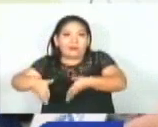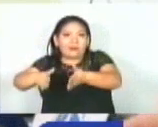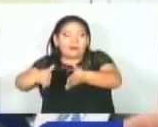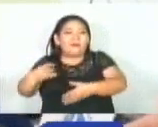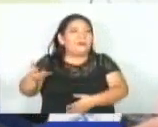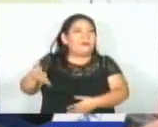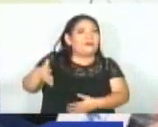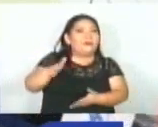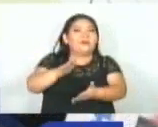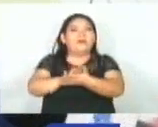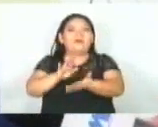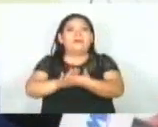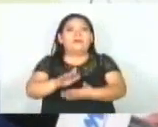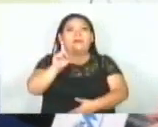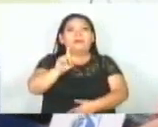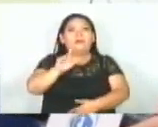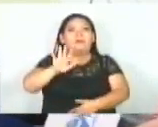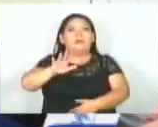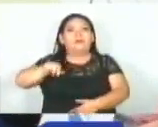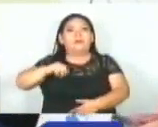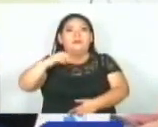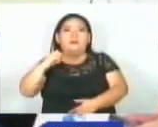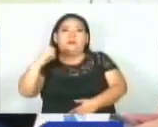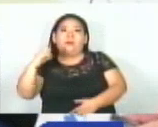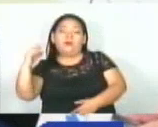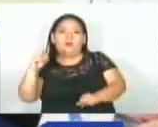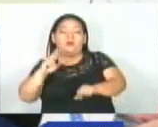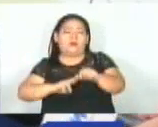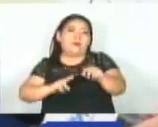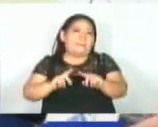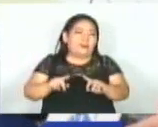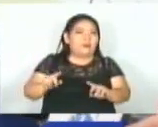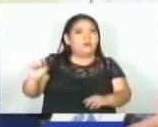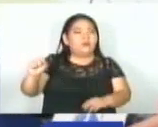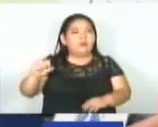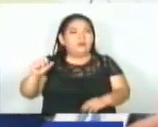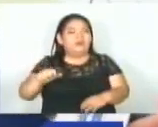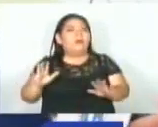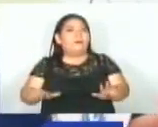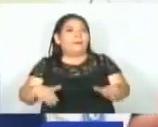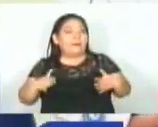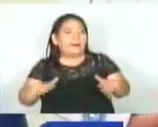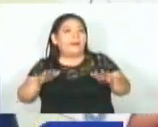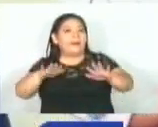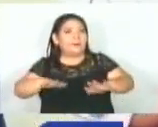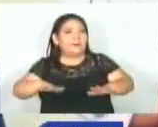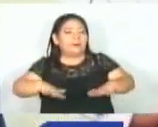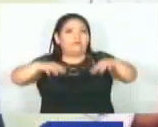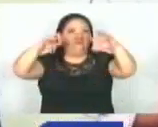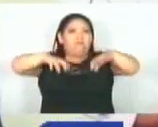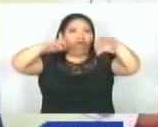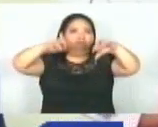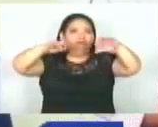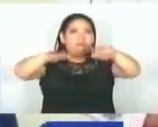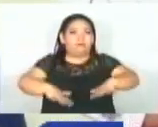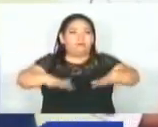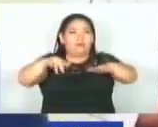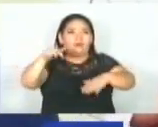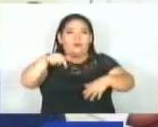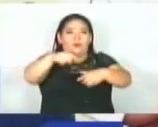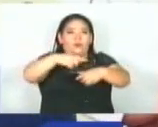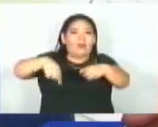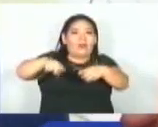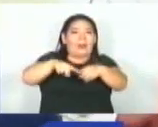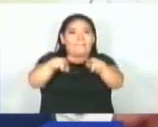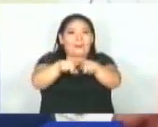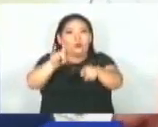inversión aproximadamente de 15 millones de dólares. Claro, eso no solo ayudaría a aliviar parte de las inundaciones que se dan en el hermano lejano, sino que